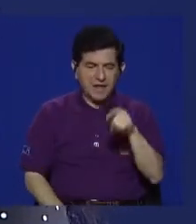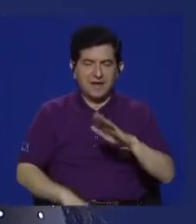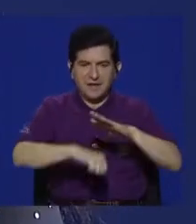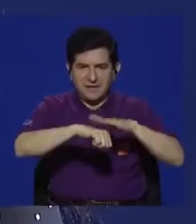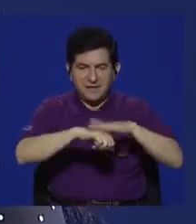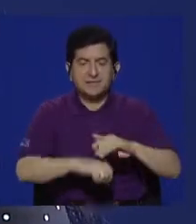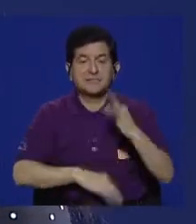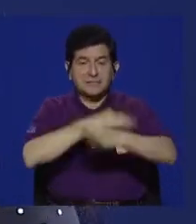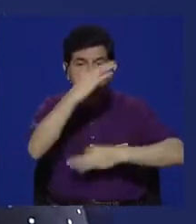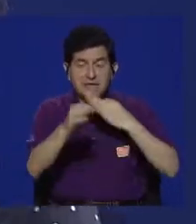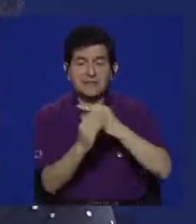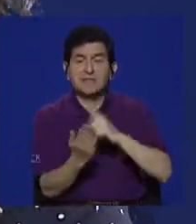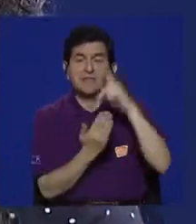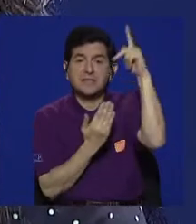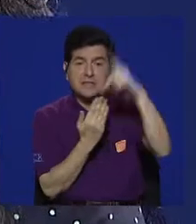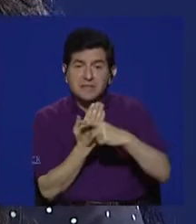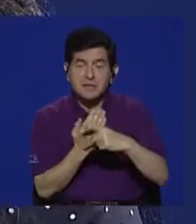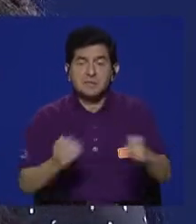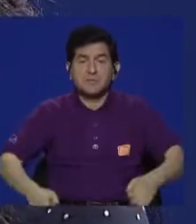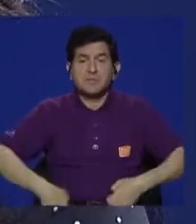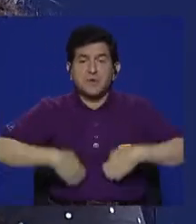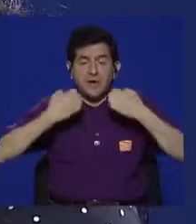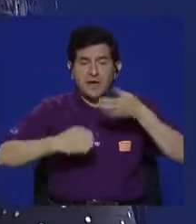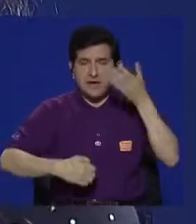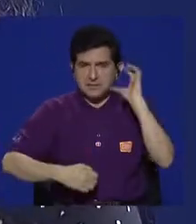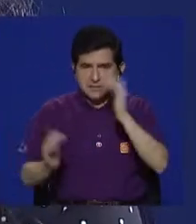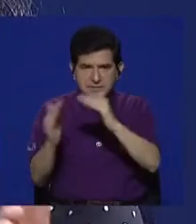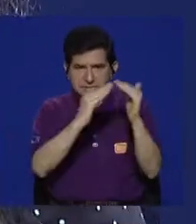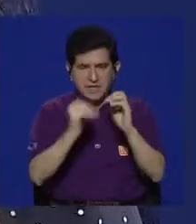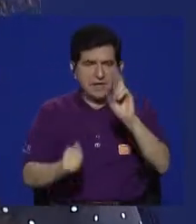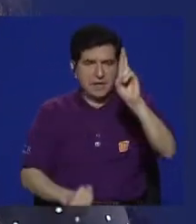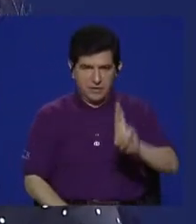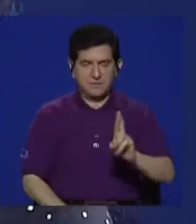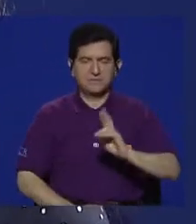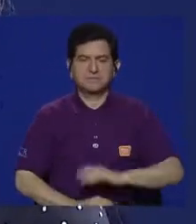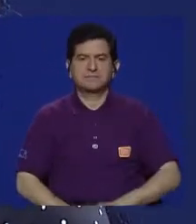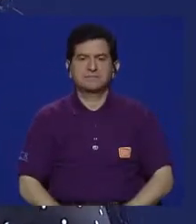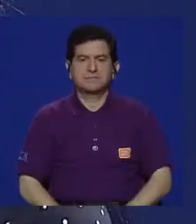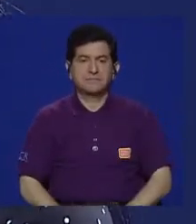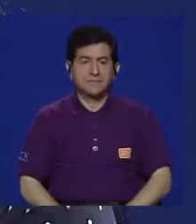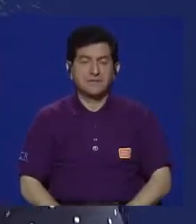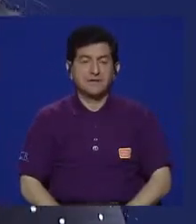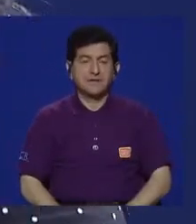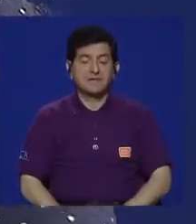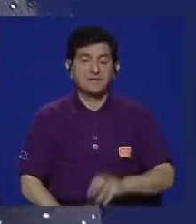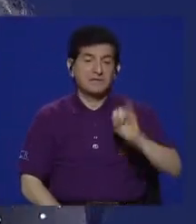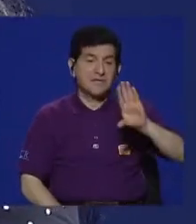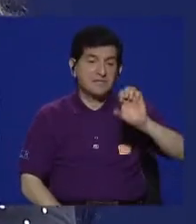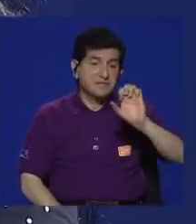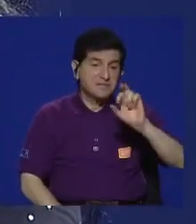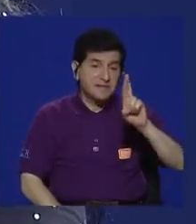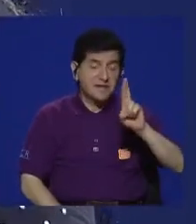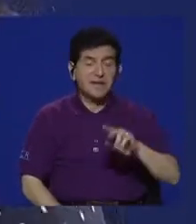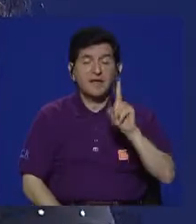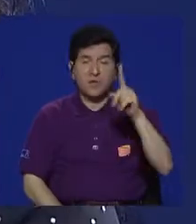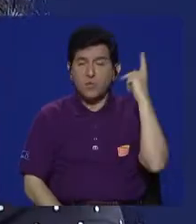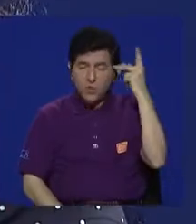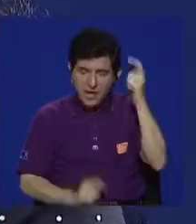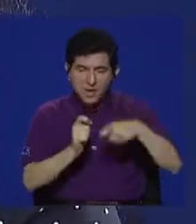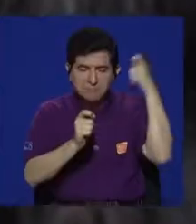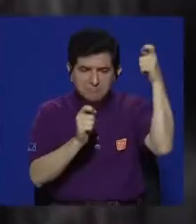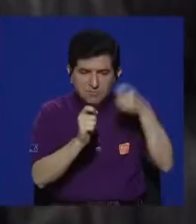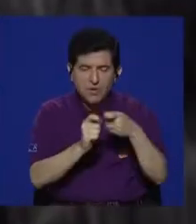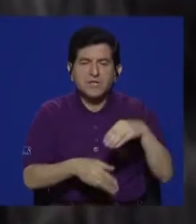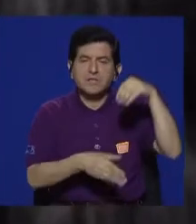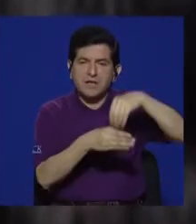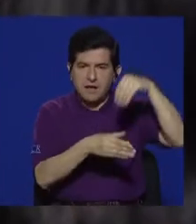tienen las concesiones el tipo de programación para que exista la radio comunitaria en Costa Rica. Porque si es el ICER, tiene una